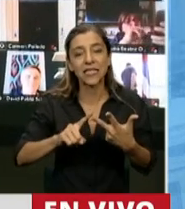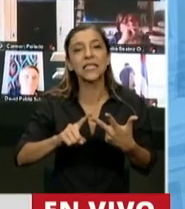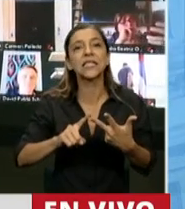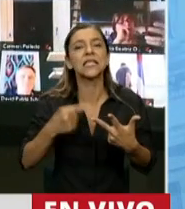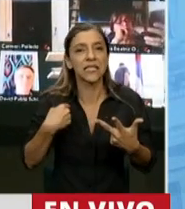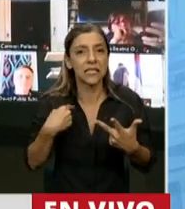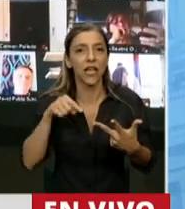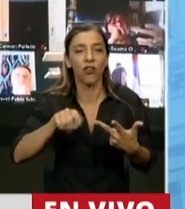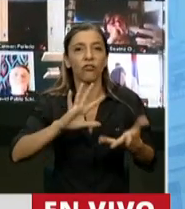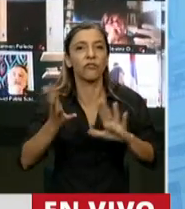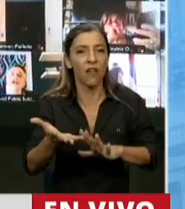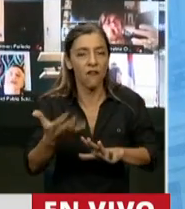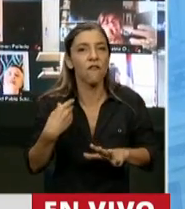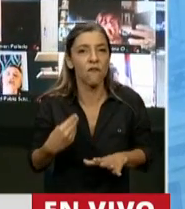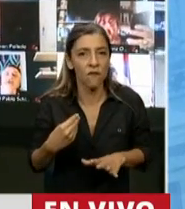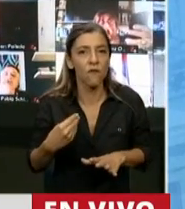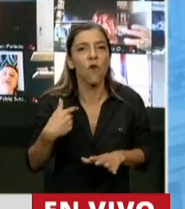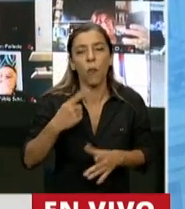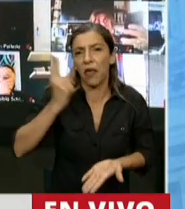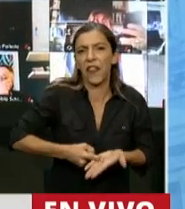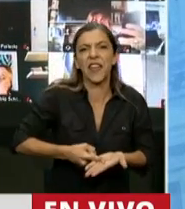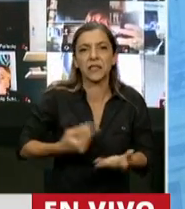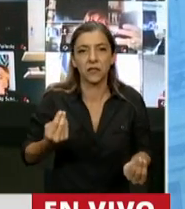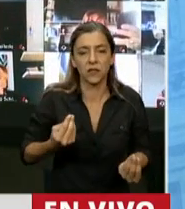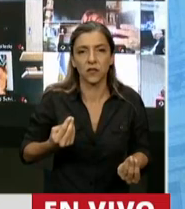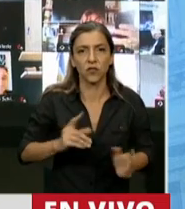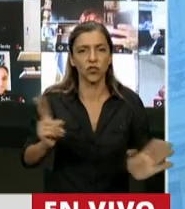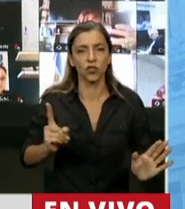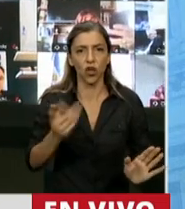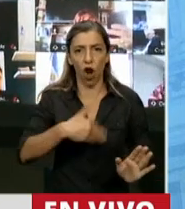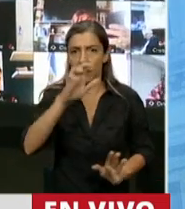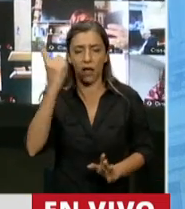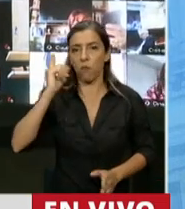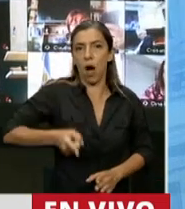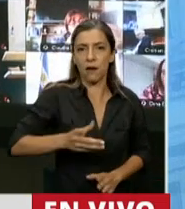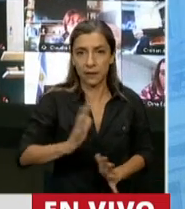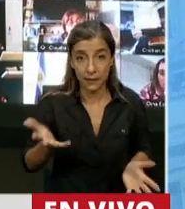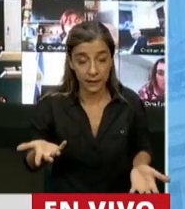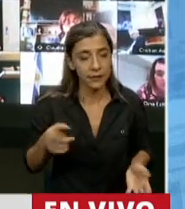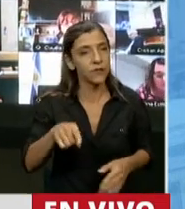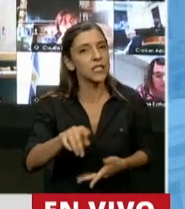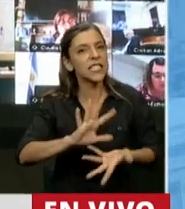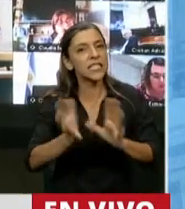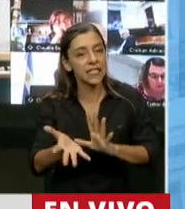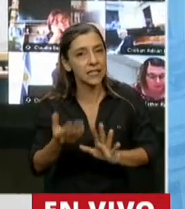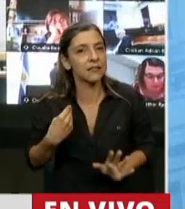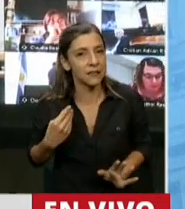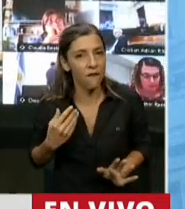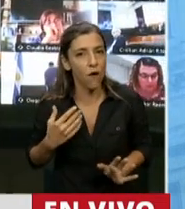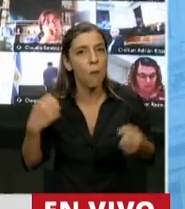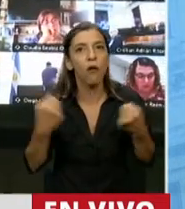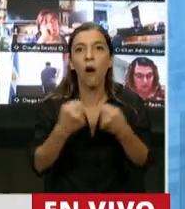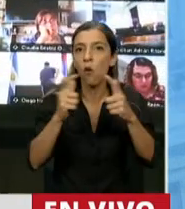convencional y concertado de las decisiones que se toman. Por lo tanto, esta cuestión convencional o de concertación